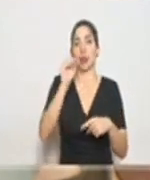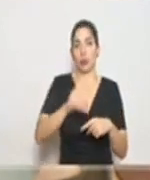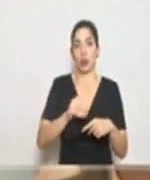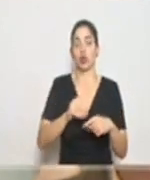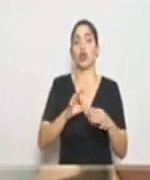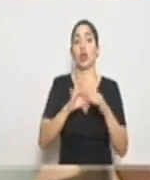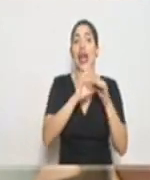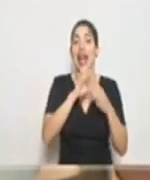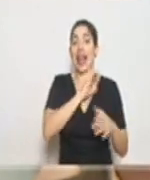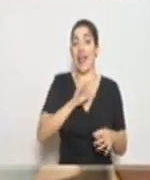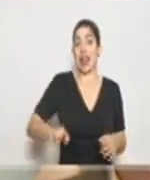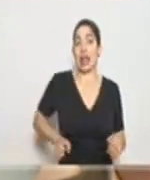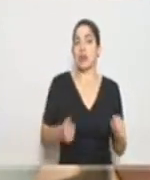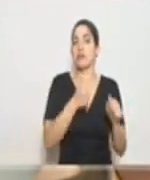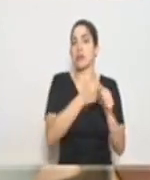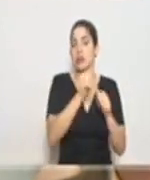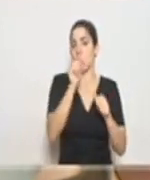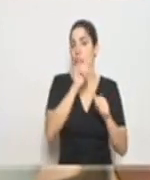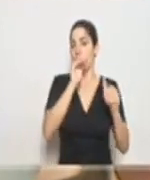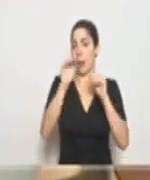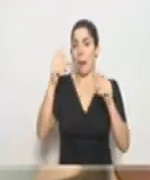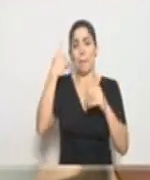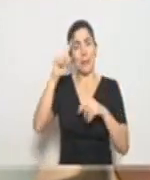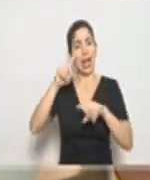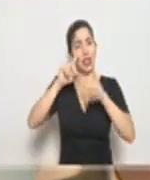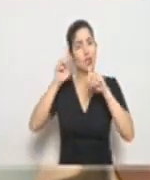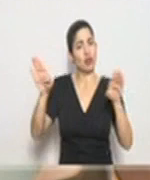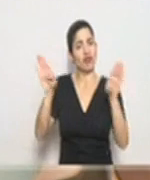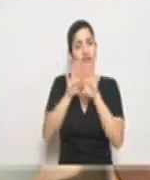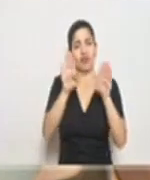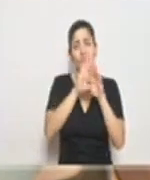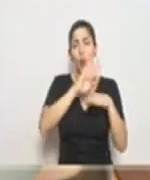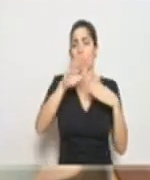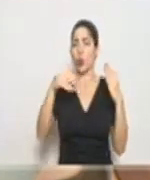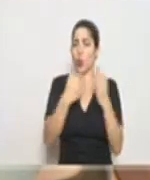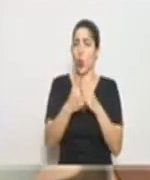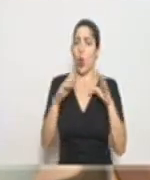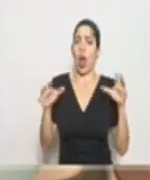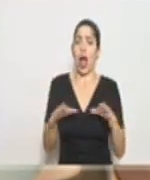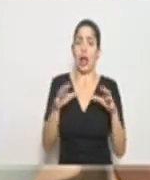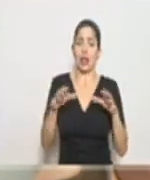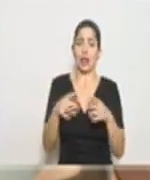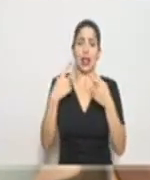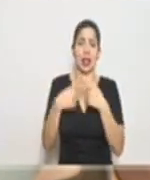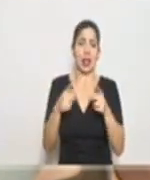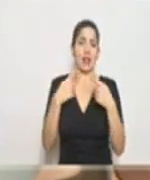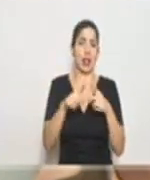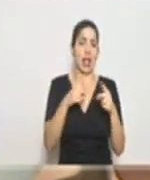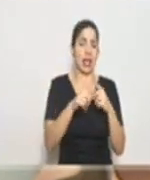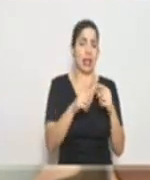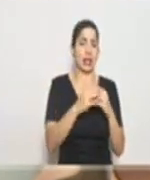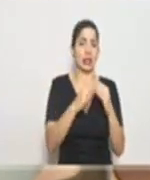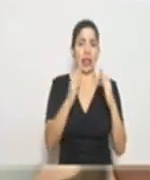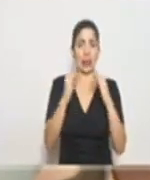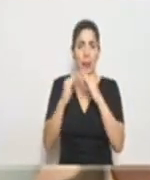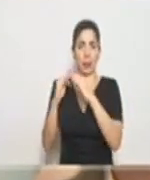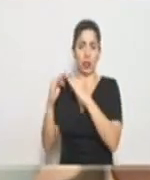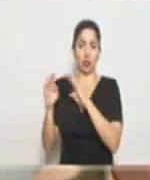Evangélica está haciendo ellos mismos el llamado para que suspendan del todo las actividades en los diferentes templos.